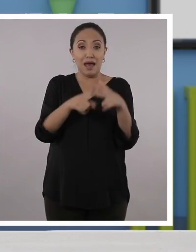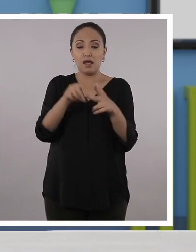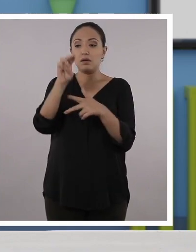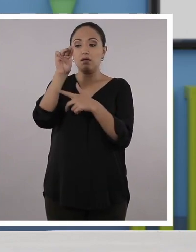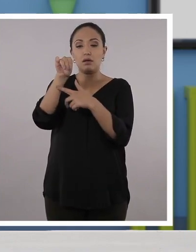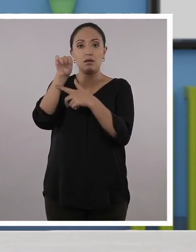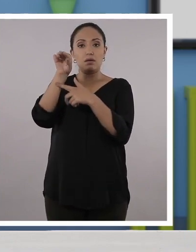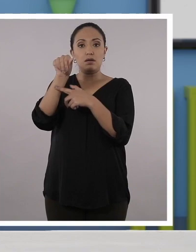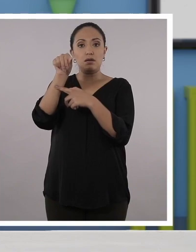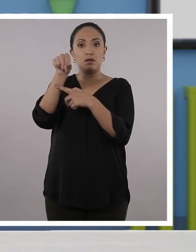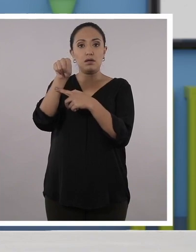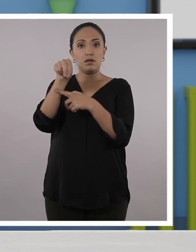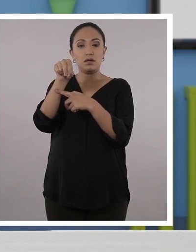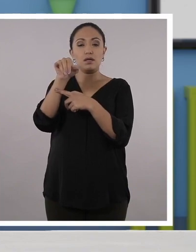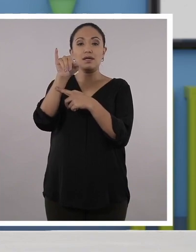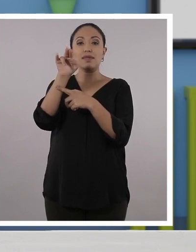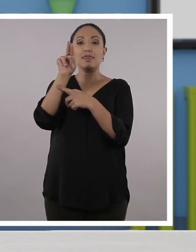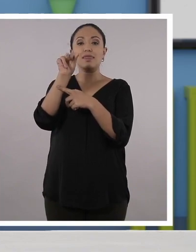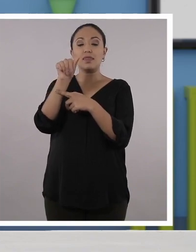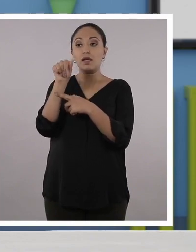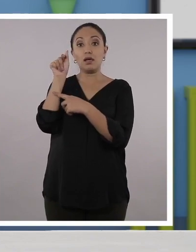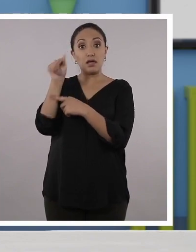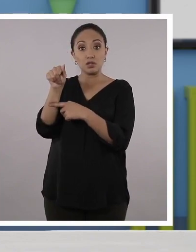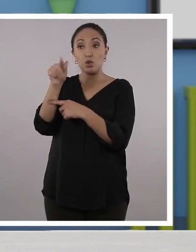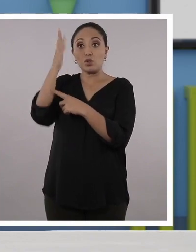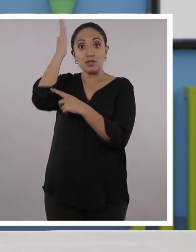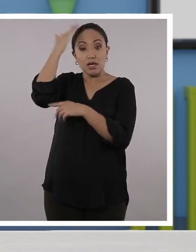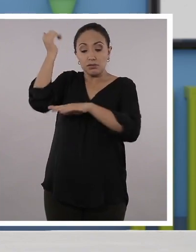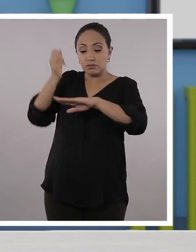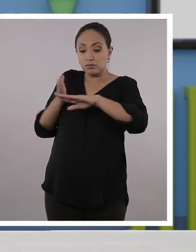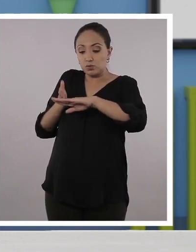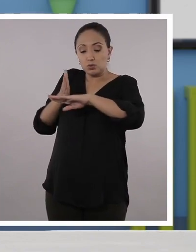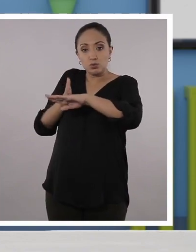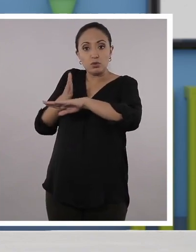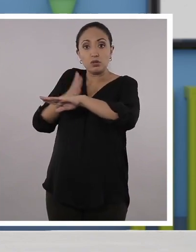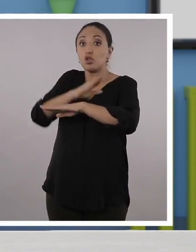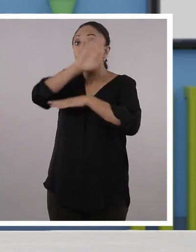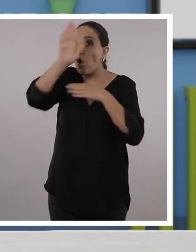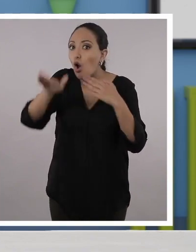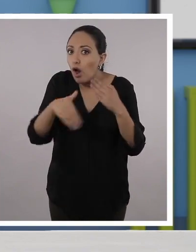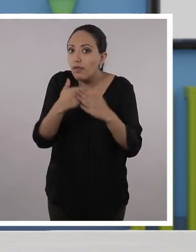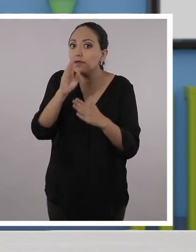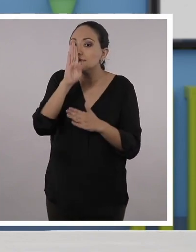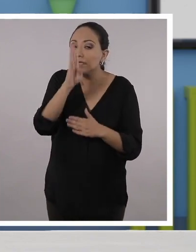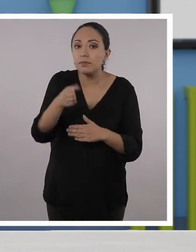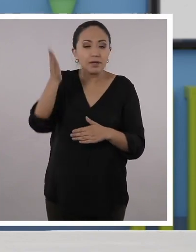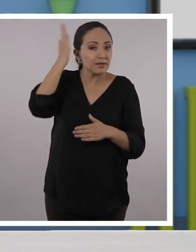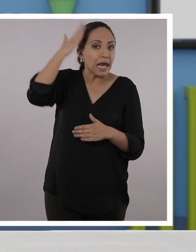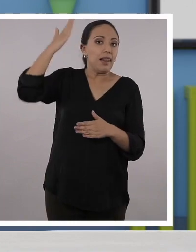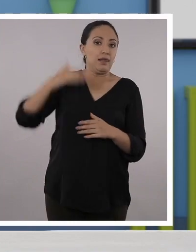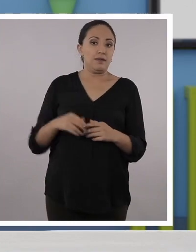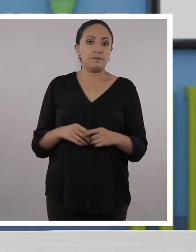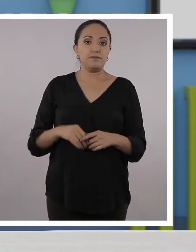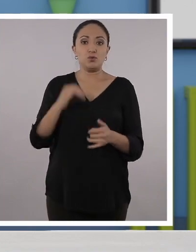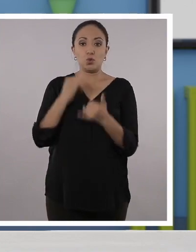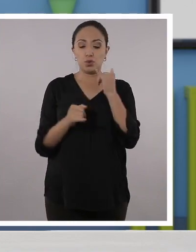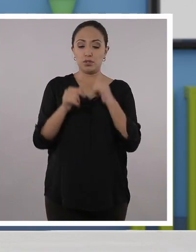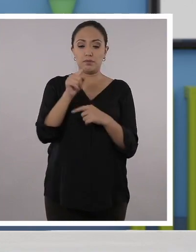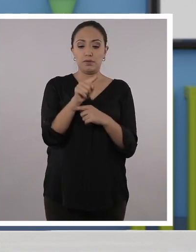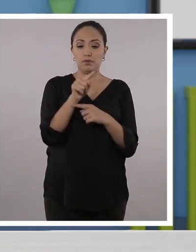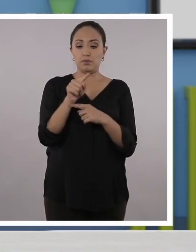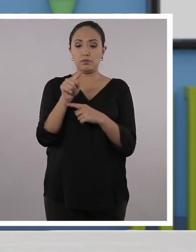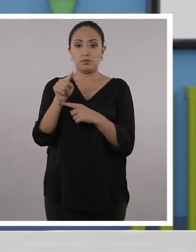Uno, dos, tres. Recuerden, chicos y chicas, todas las palabras esdrújulas llevan tilde. Todas. Y vamos con la última.